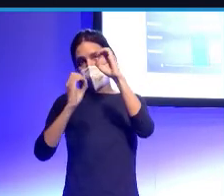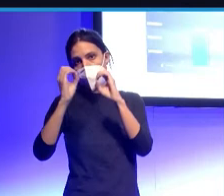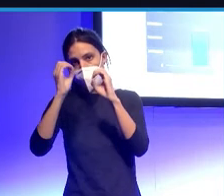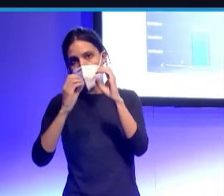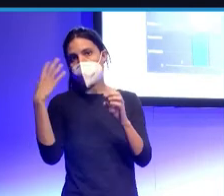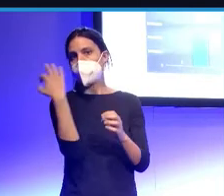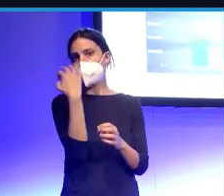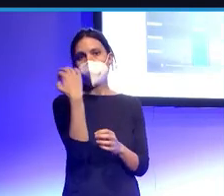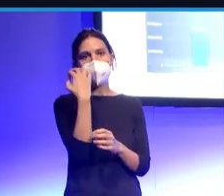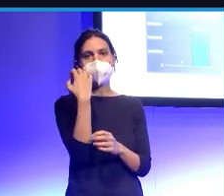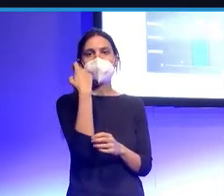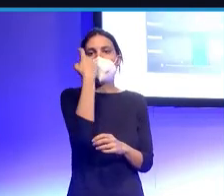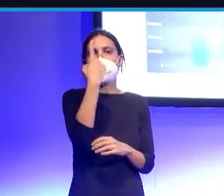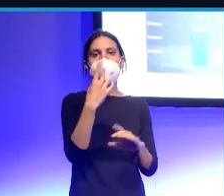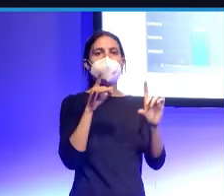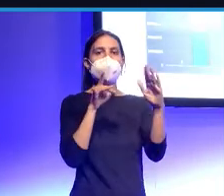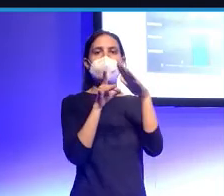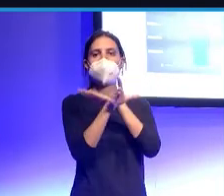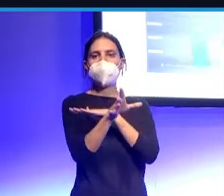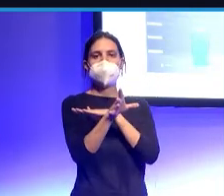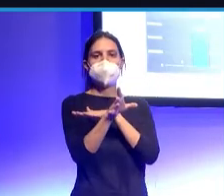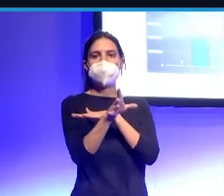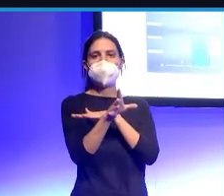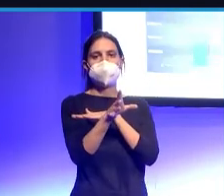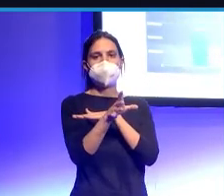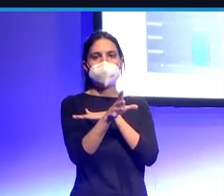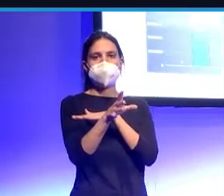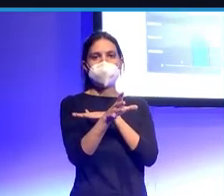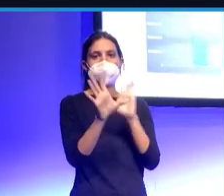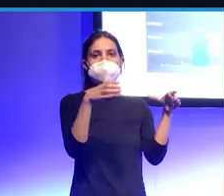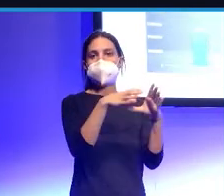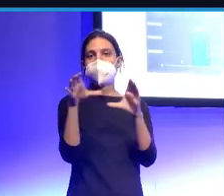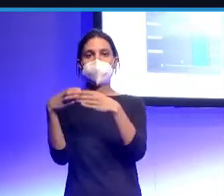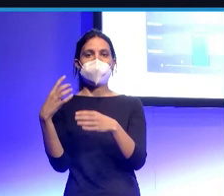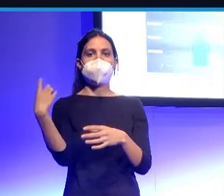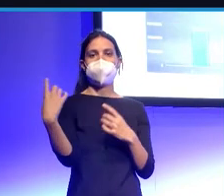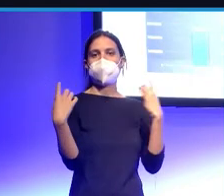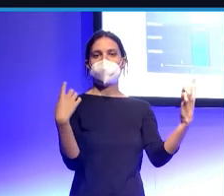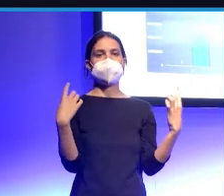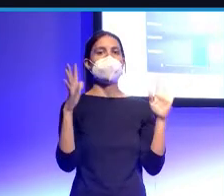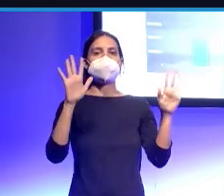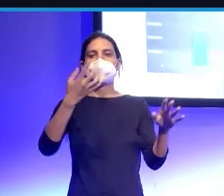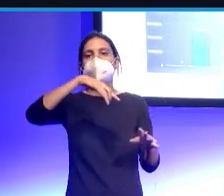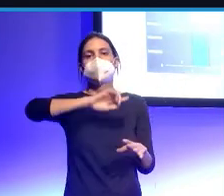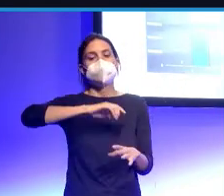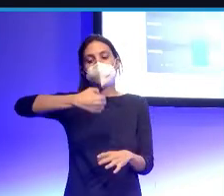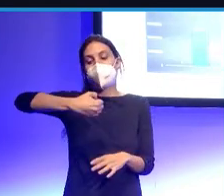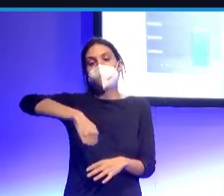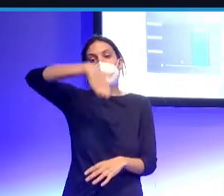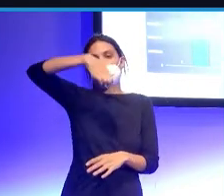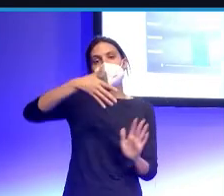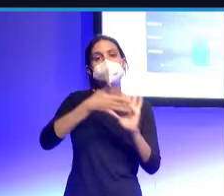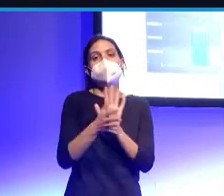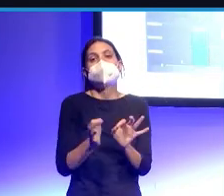un gol en cada uno de los equipos. Pero, bueno, estamos tirando un dado y hay cierto azar.